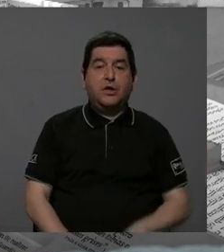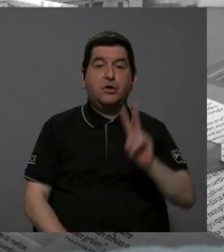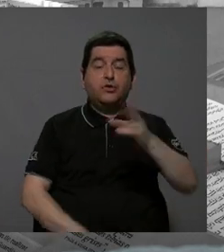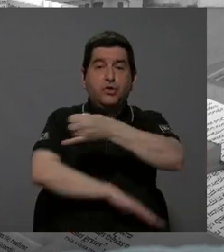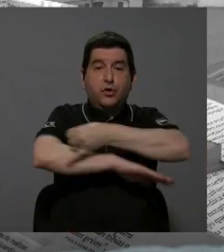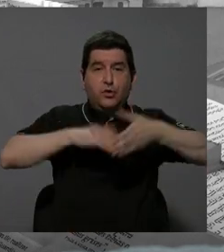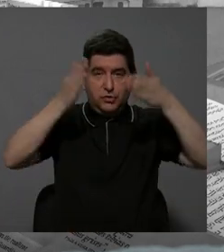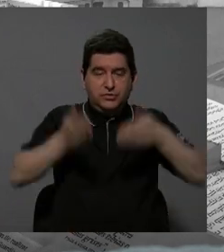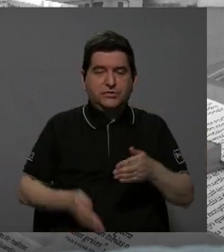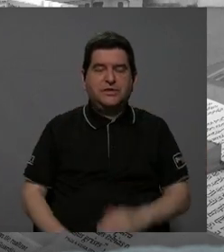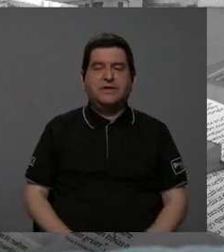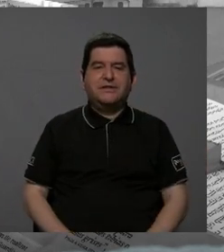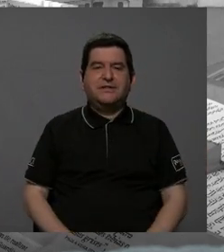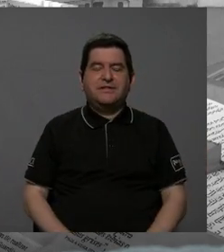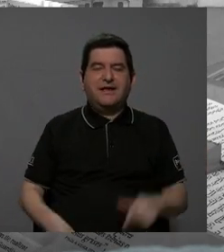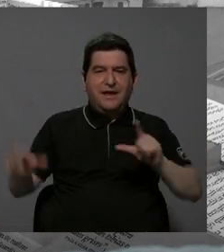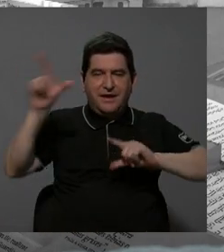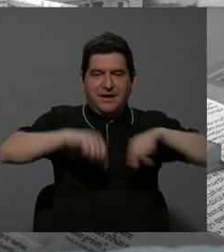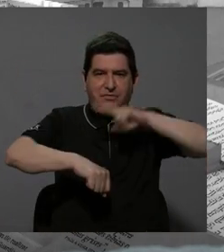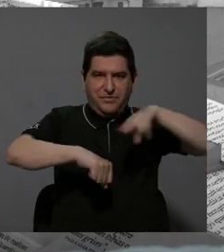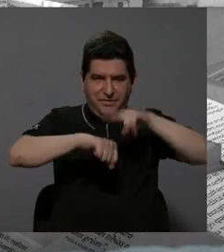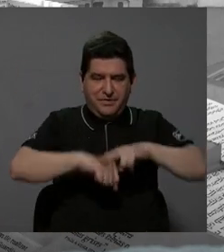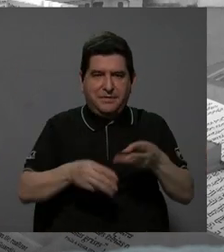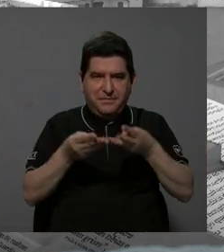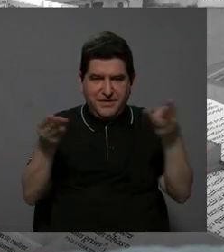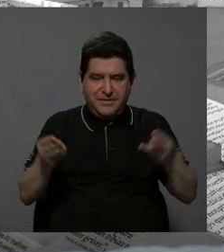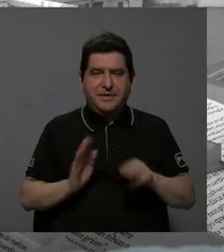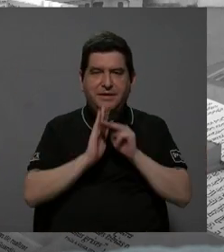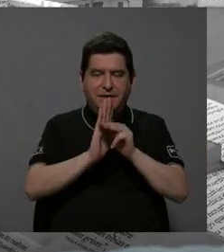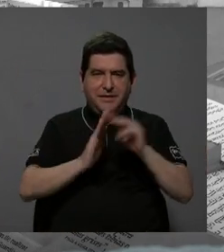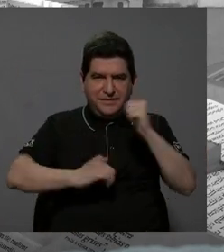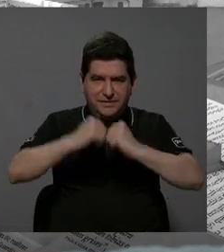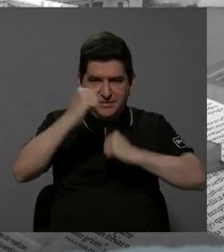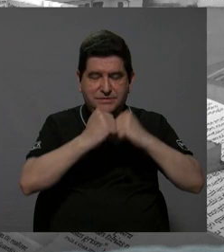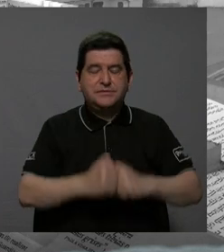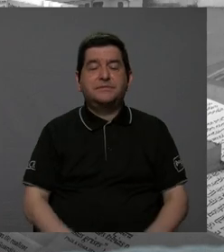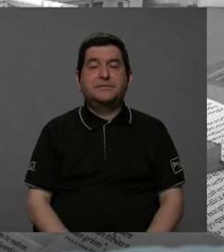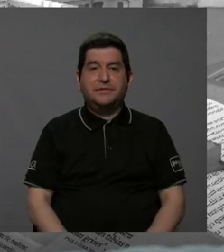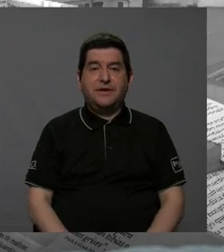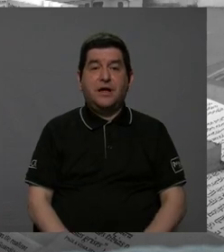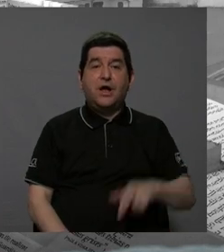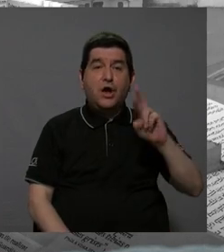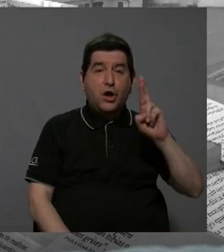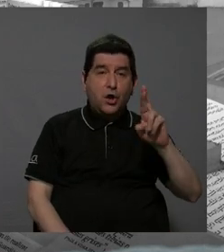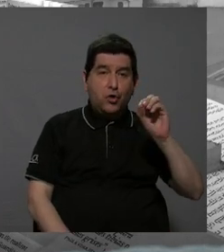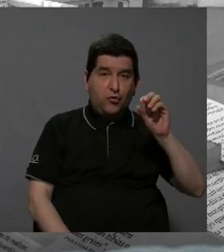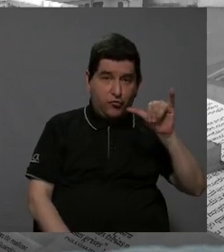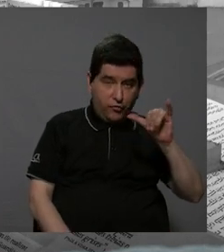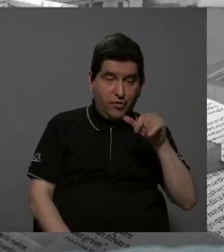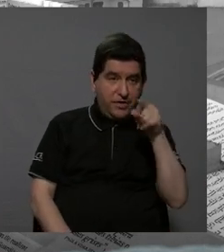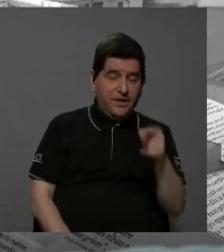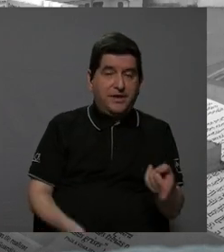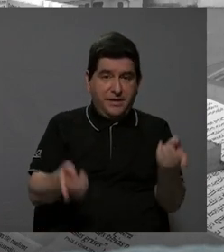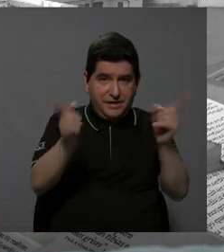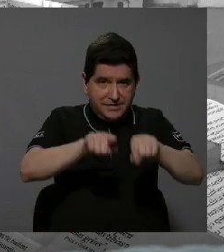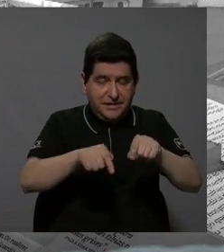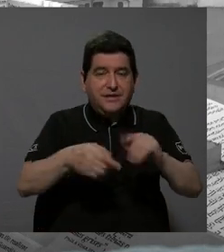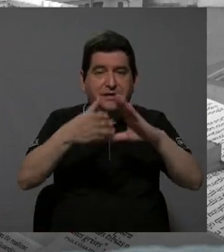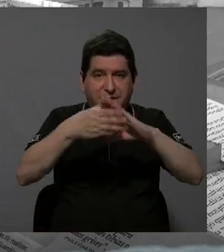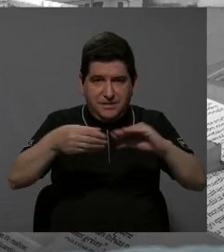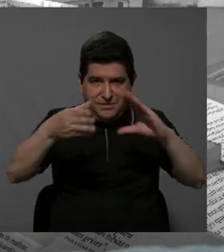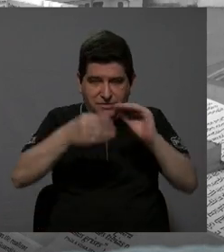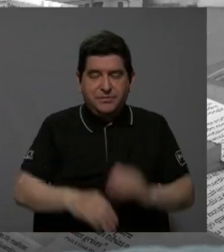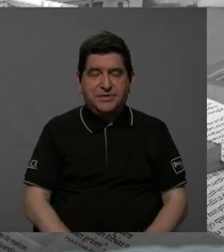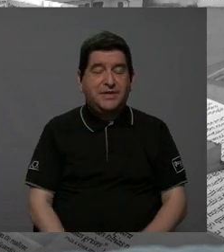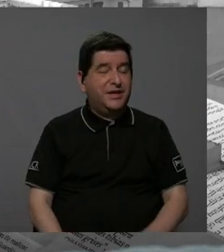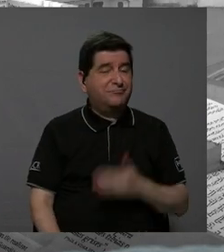ingenieros del ANAMI. Seguimos con el ingeniero Roy Barrantes, que nos estaba hasta comentando esa